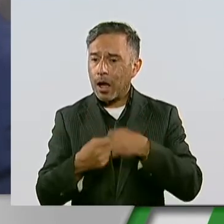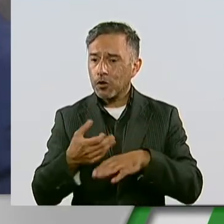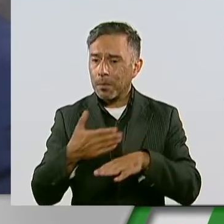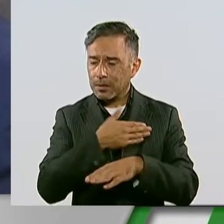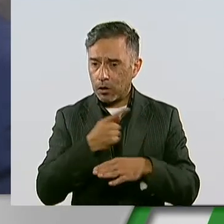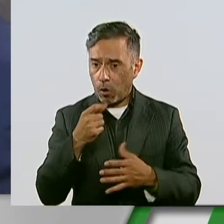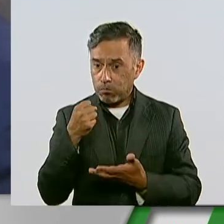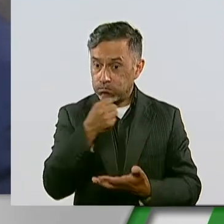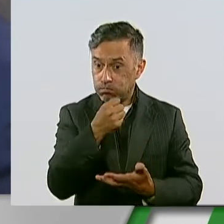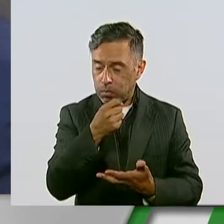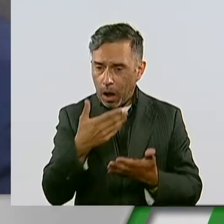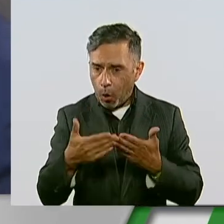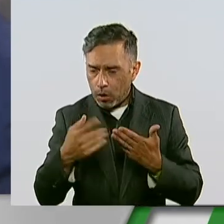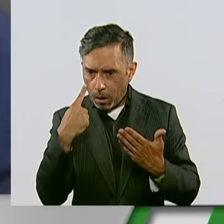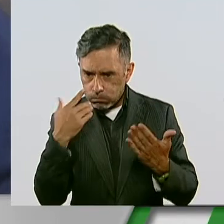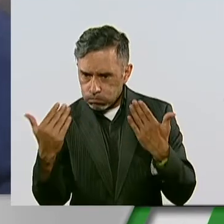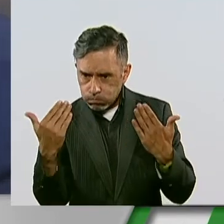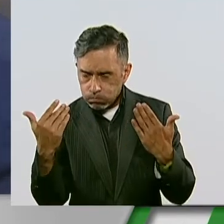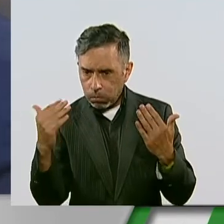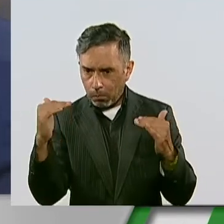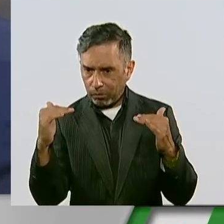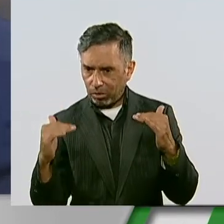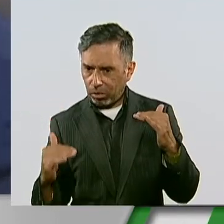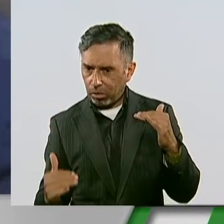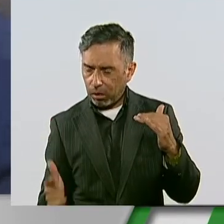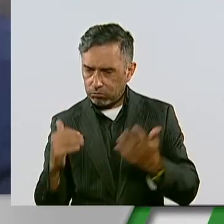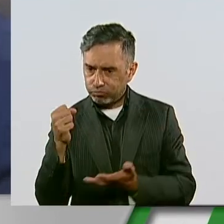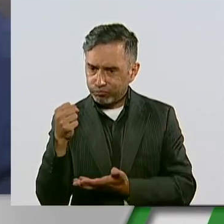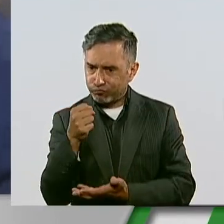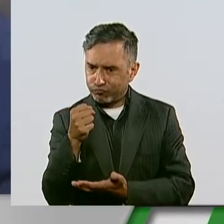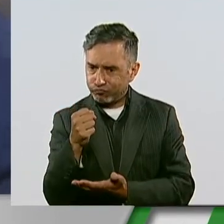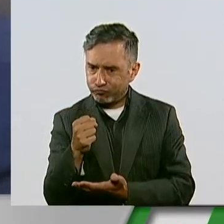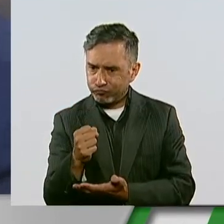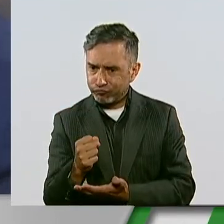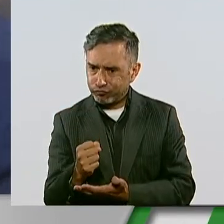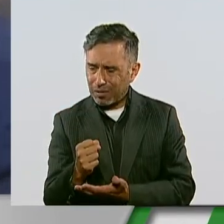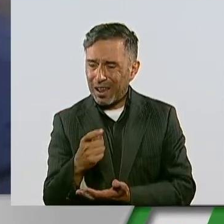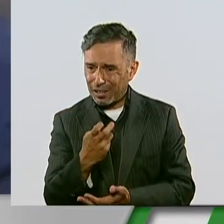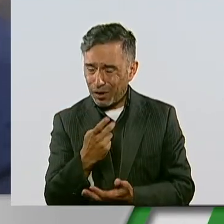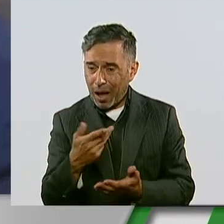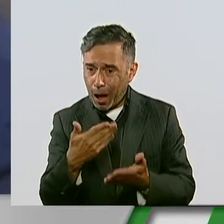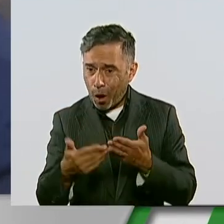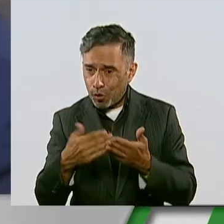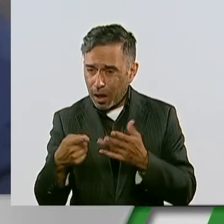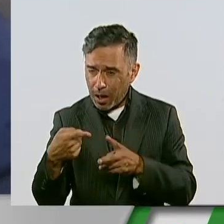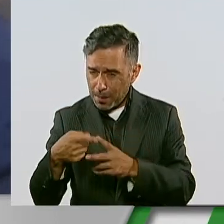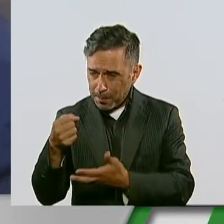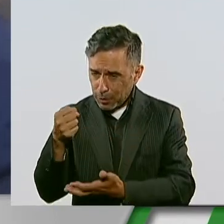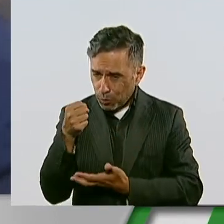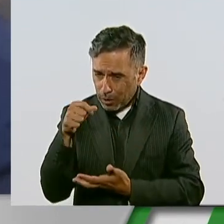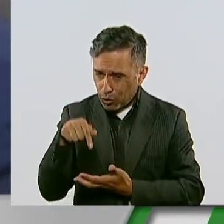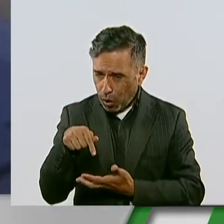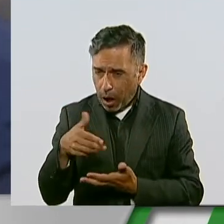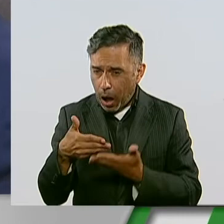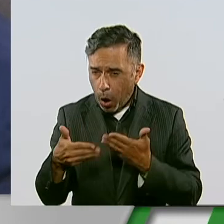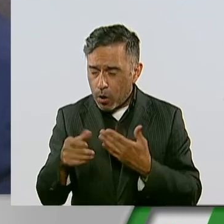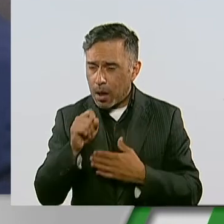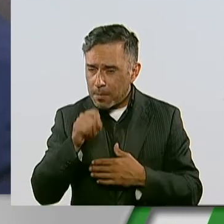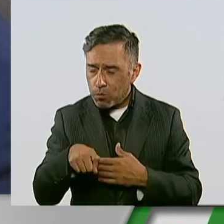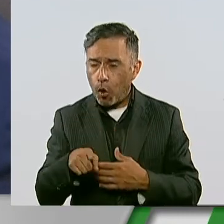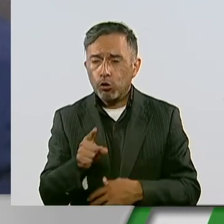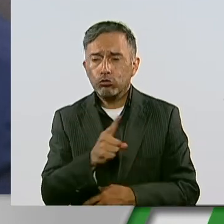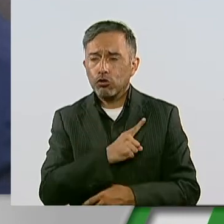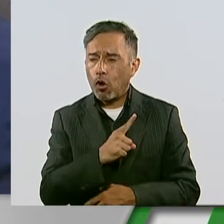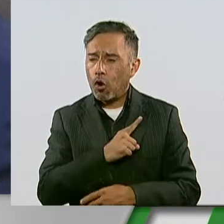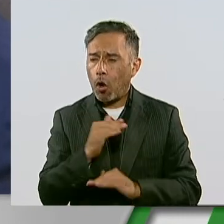presupuesto que le fue asignado el año pasado. Se ha estimado que con este presupuesto nuevamente corresponderán tan